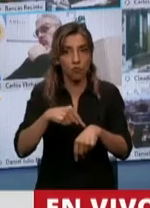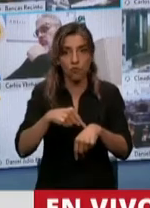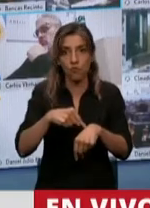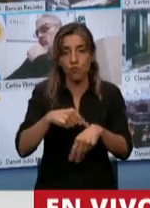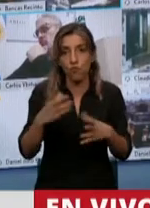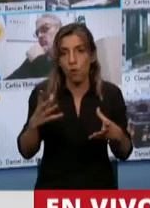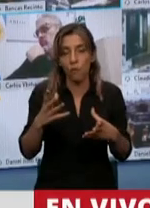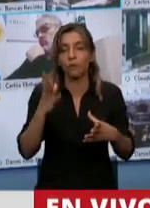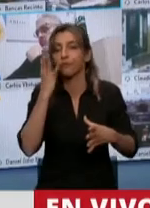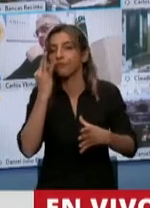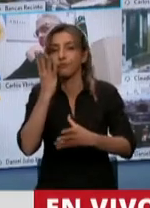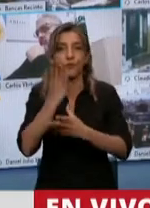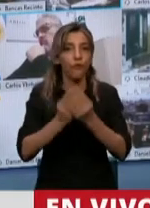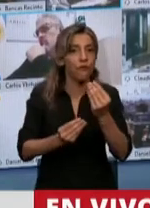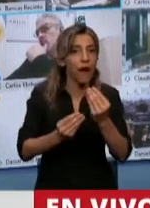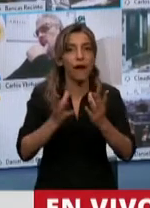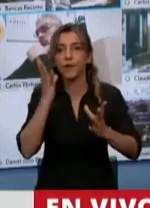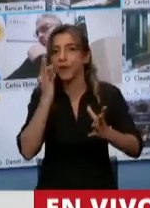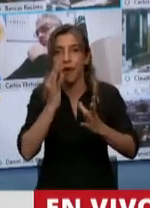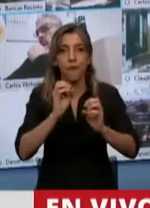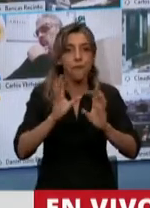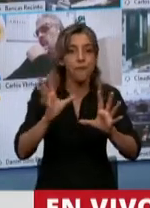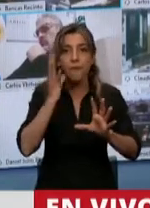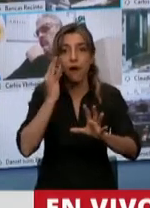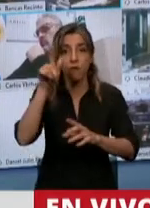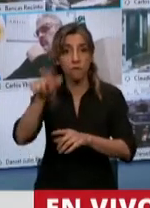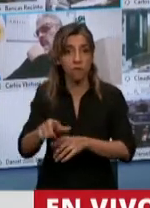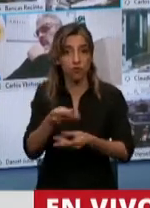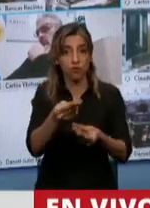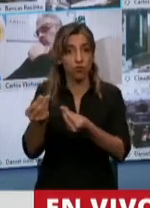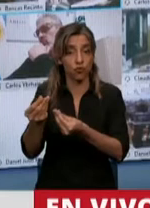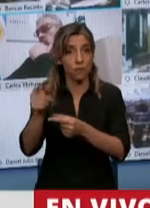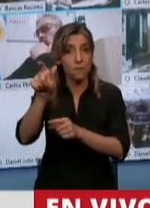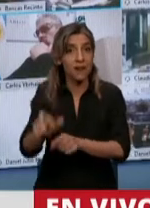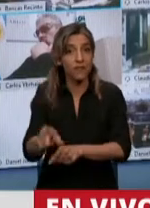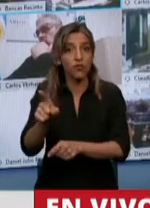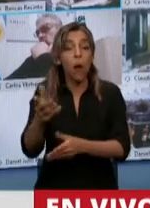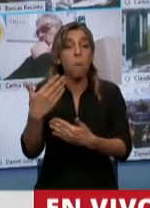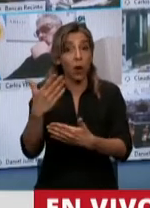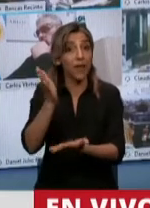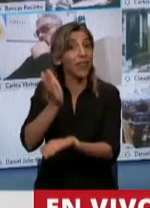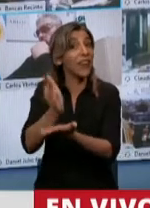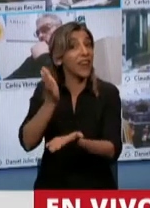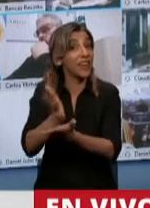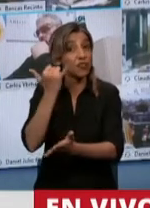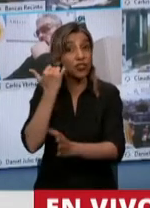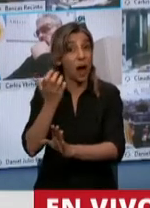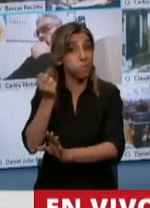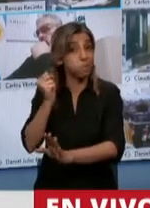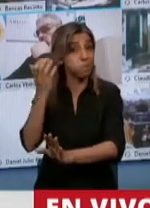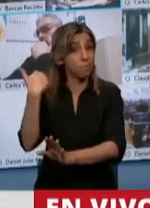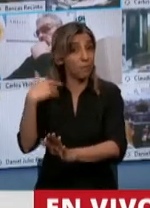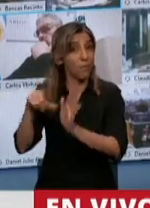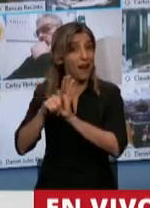o por lo que fuere del producto o del servicio, el consumidor tiene la facultad como derecho, y ya adquirido de manera